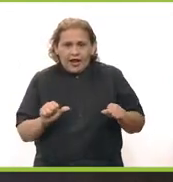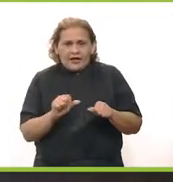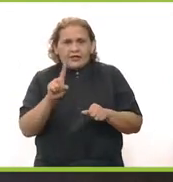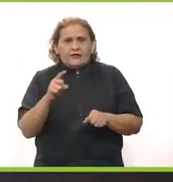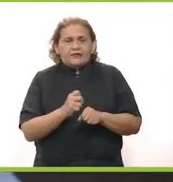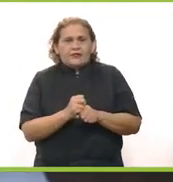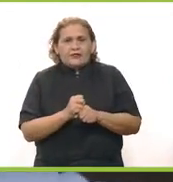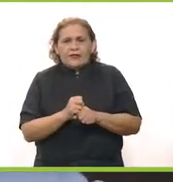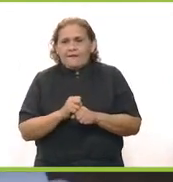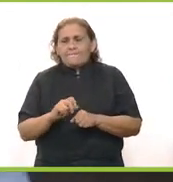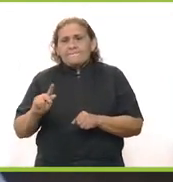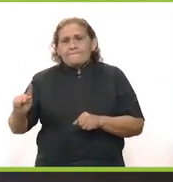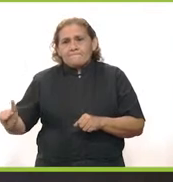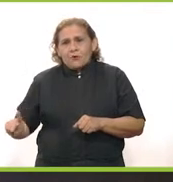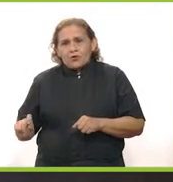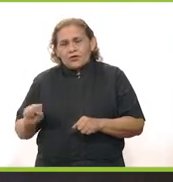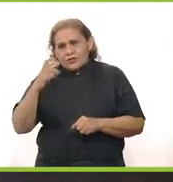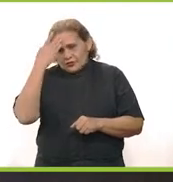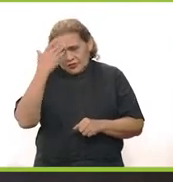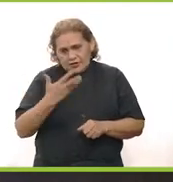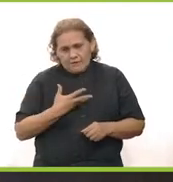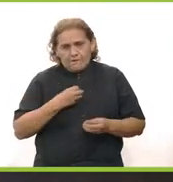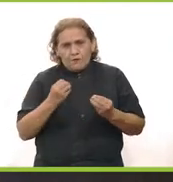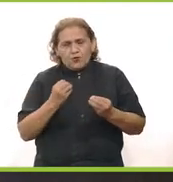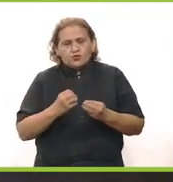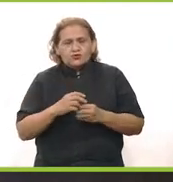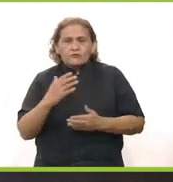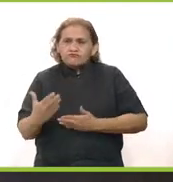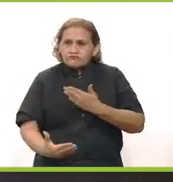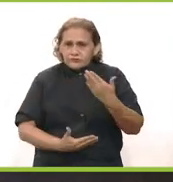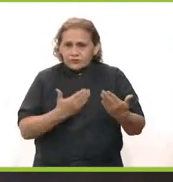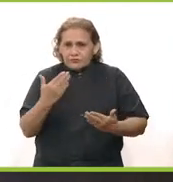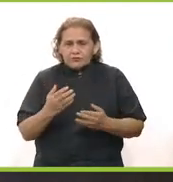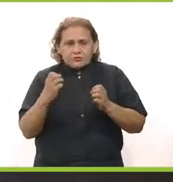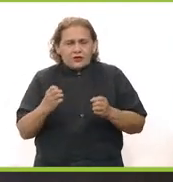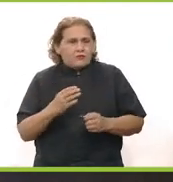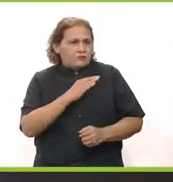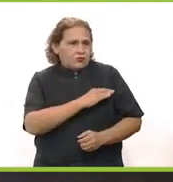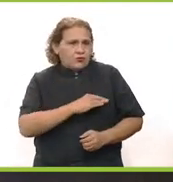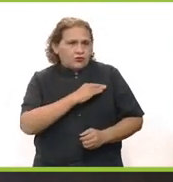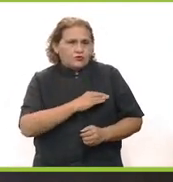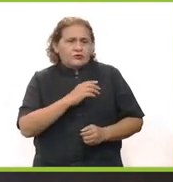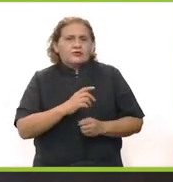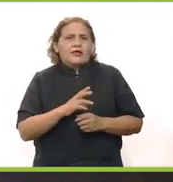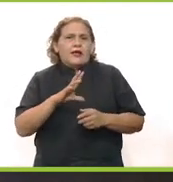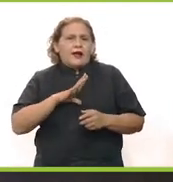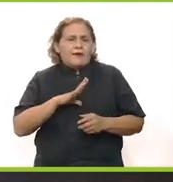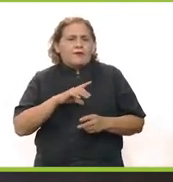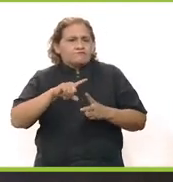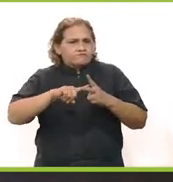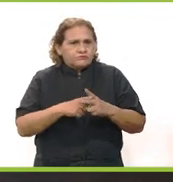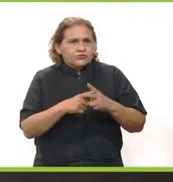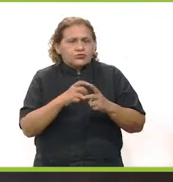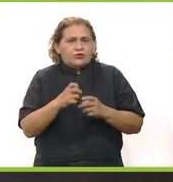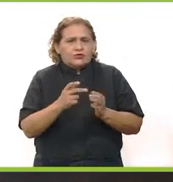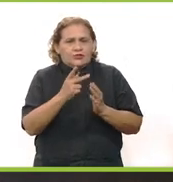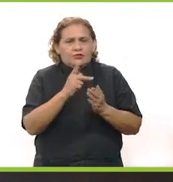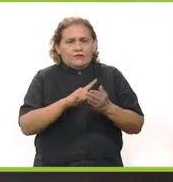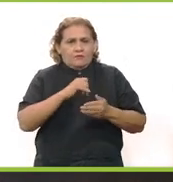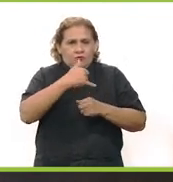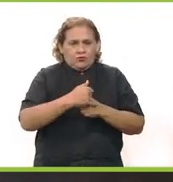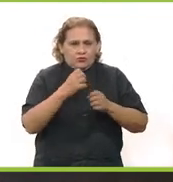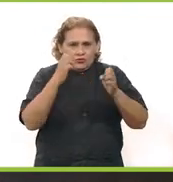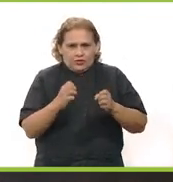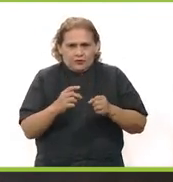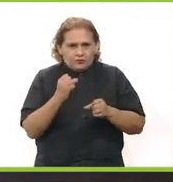de esa zona norponiente de la Ciudad de Mérida tener mucho mejores servicios. Así que estamos muy contentos de haber iniciado este